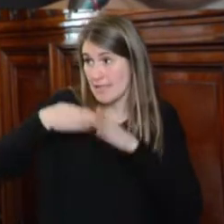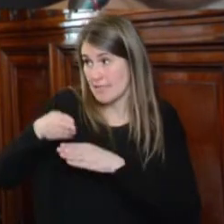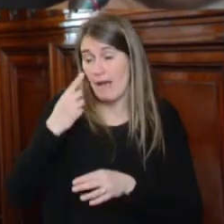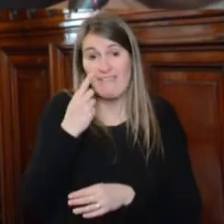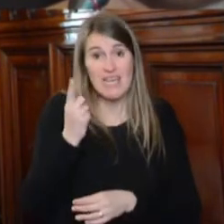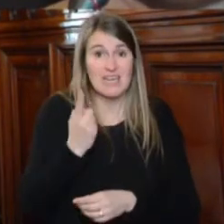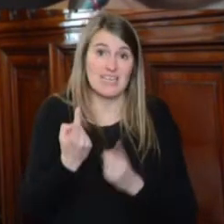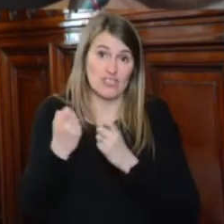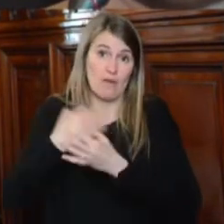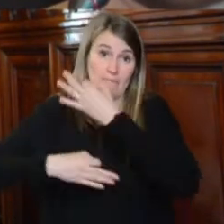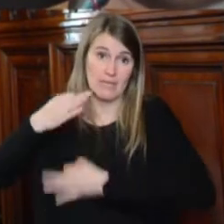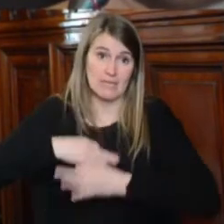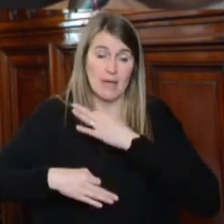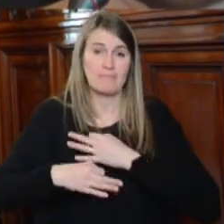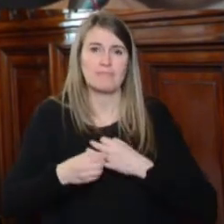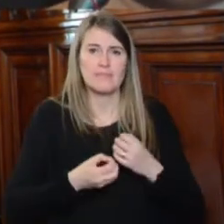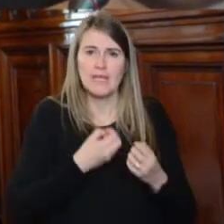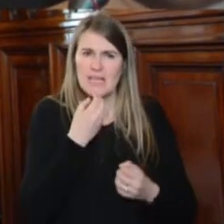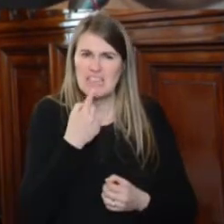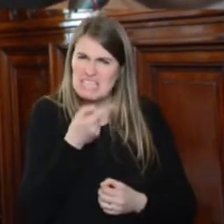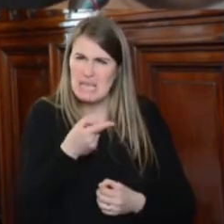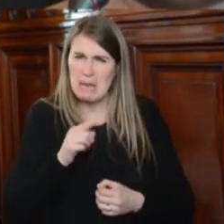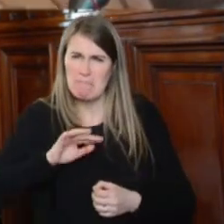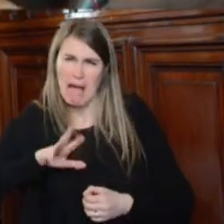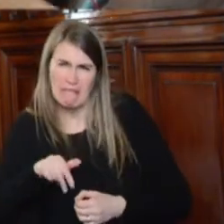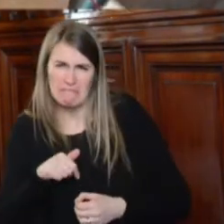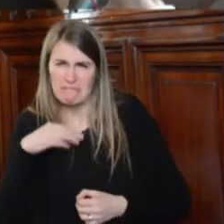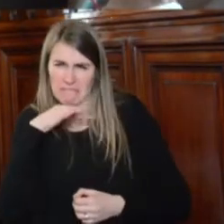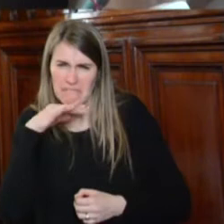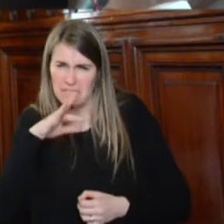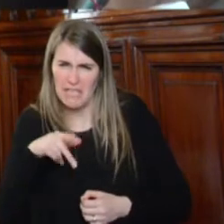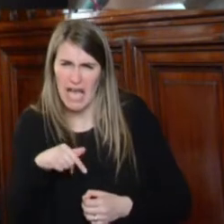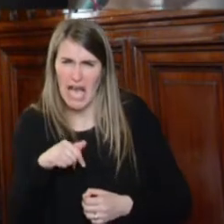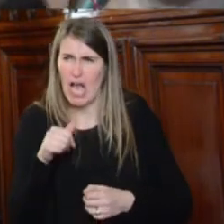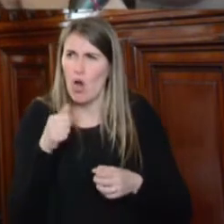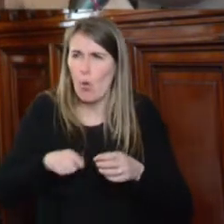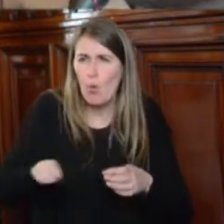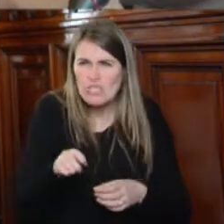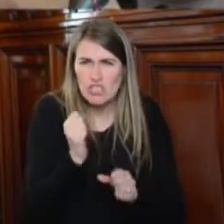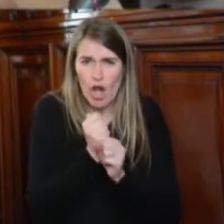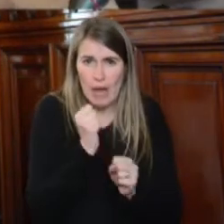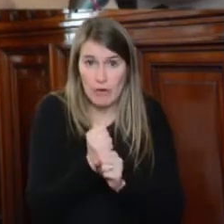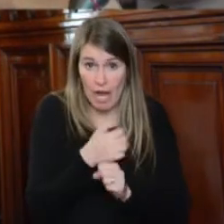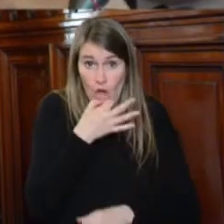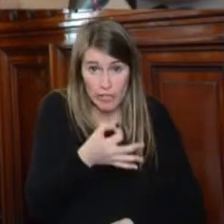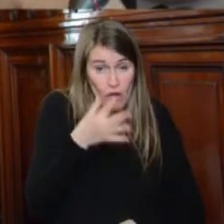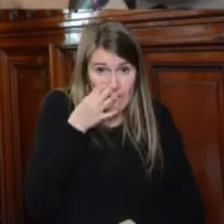expresión, la mafia de los juicios laborales, me ha impactado poderosamente. Entonces,